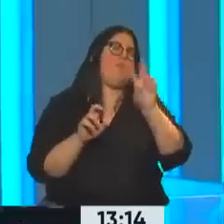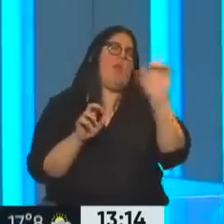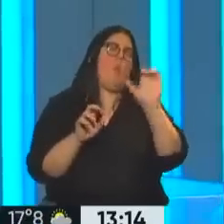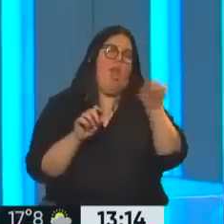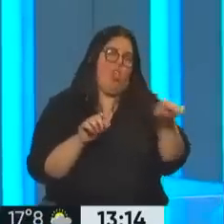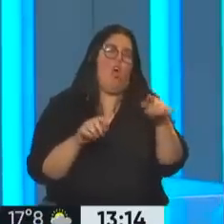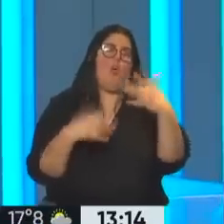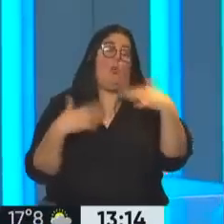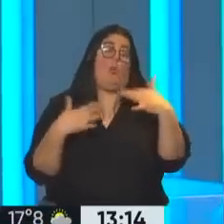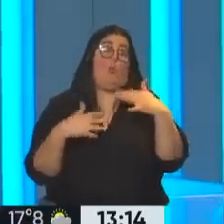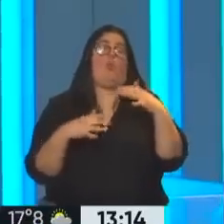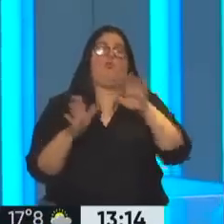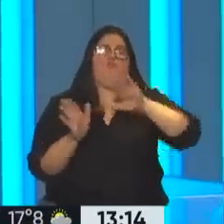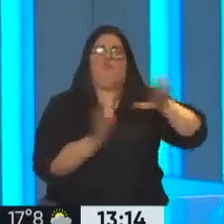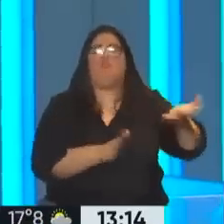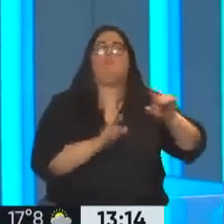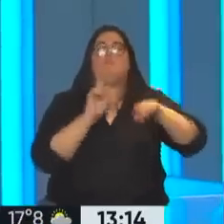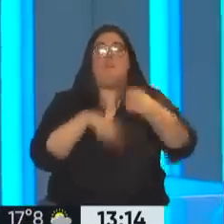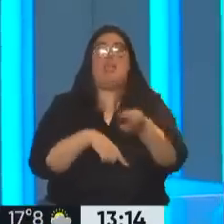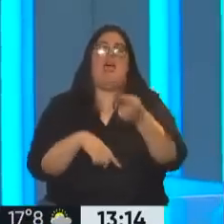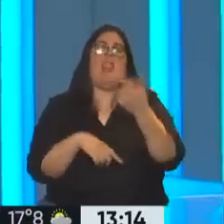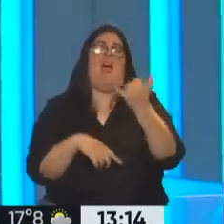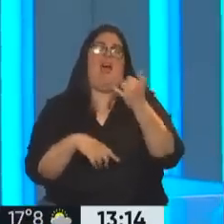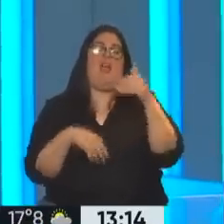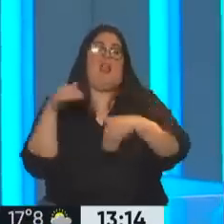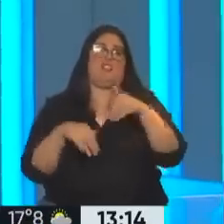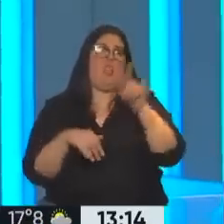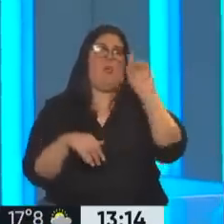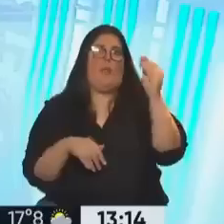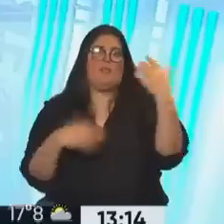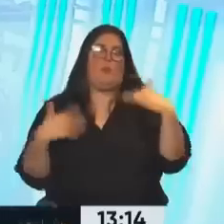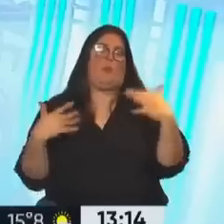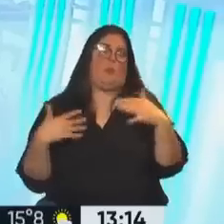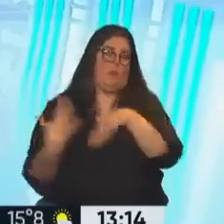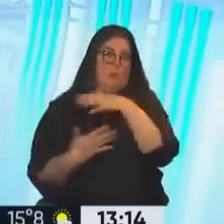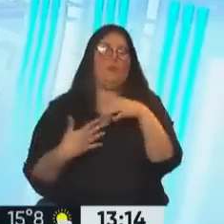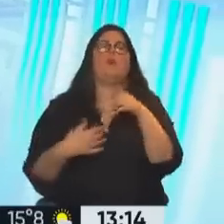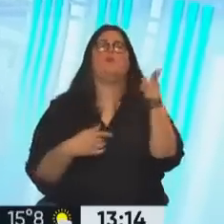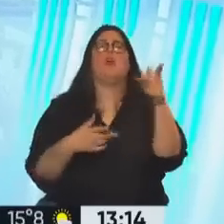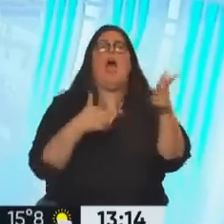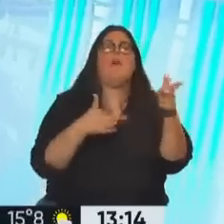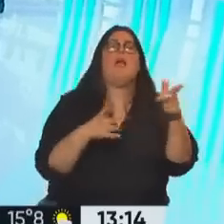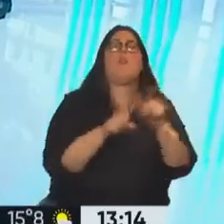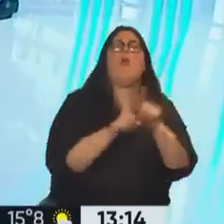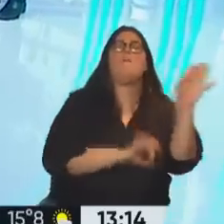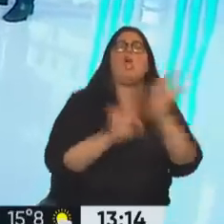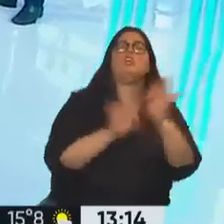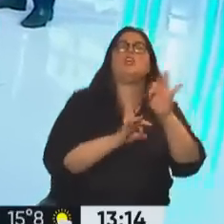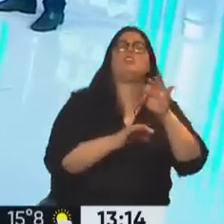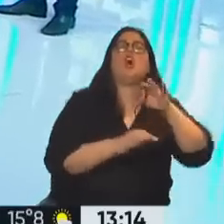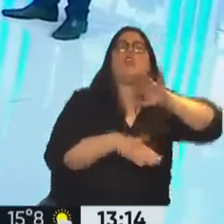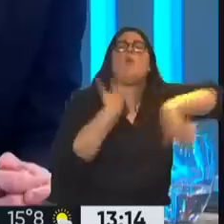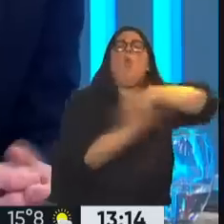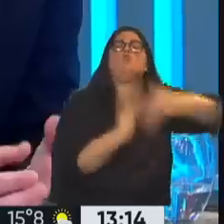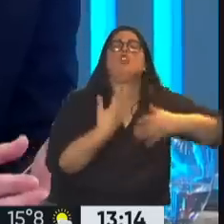coyuntura tan caliente que tenemos mañana en Brasil. Usted hablaba del proyecto efectivamente de la Revolución Ciudadana, de lo que han sido además los progresismos